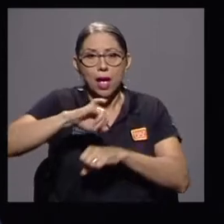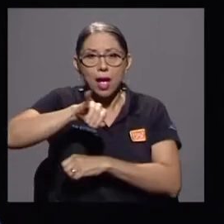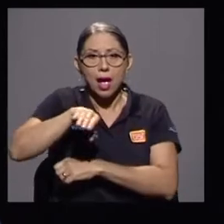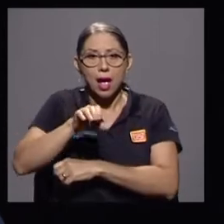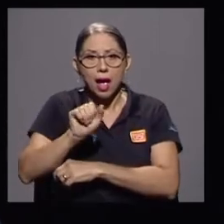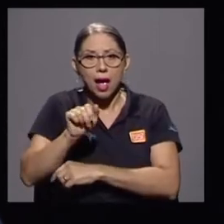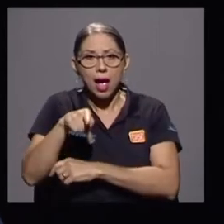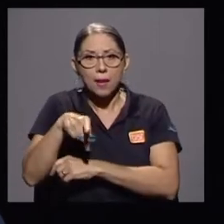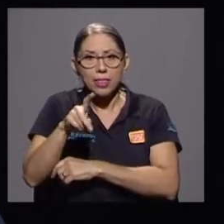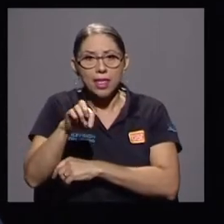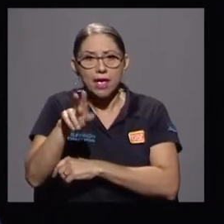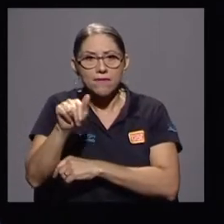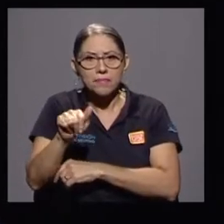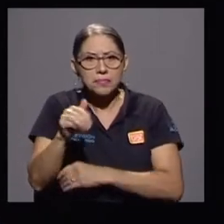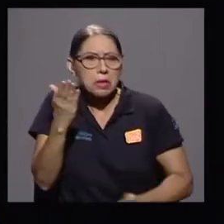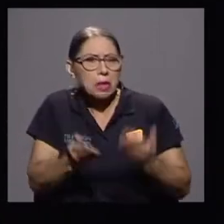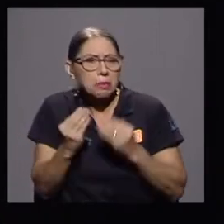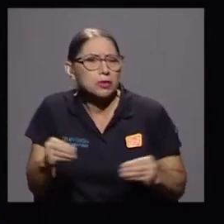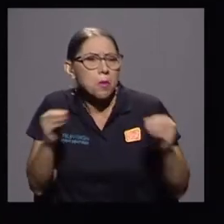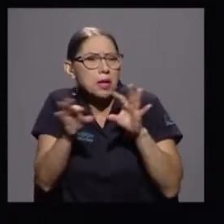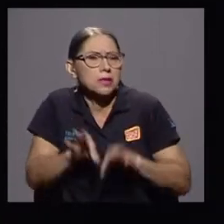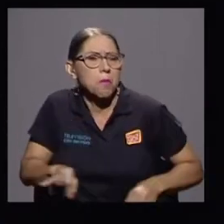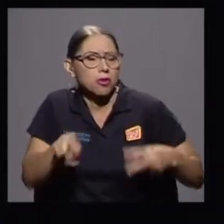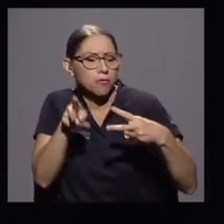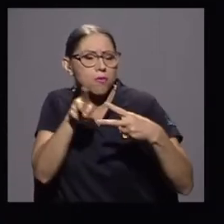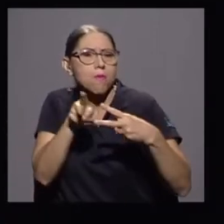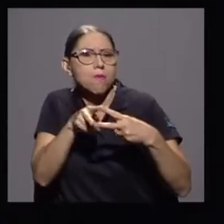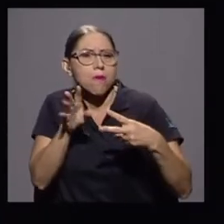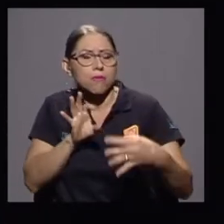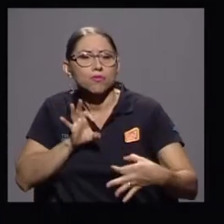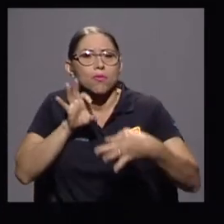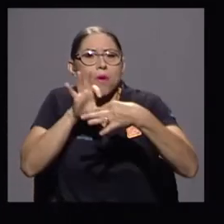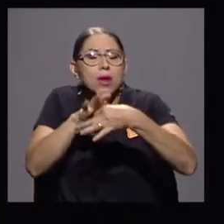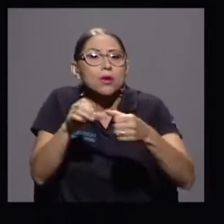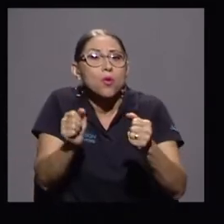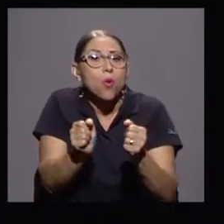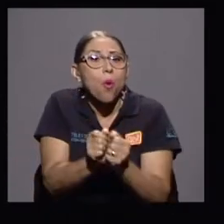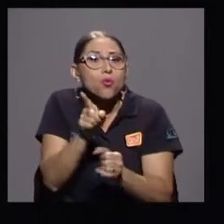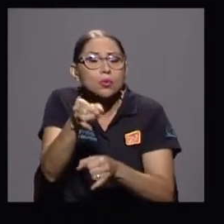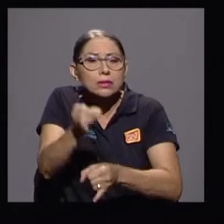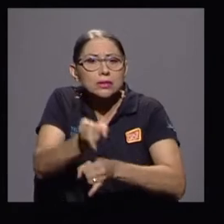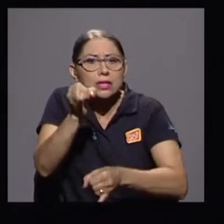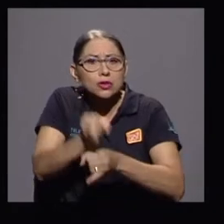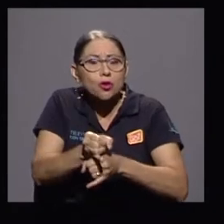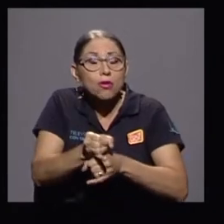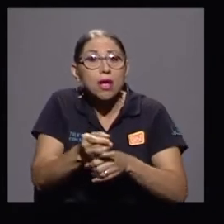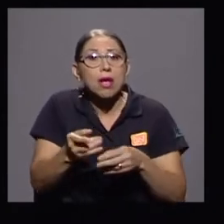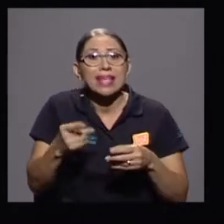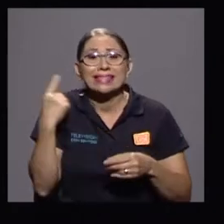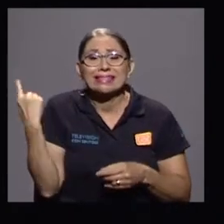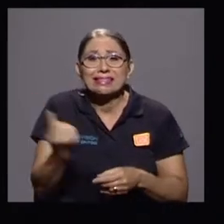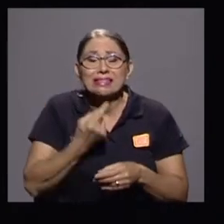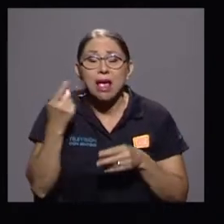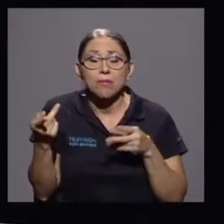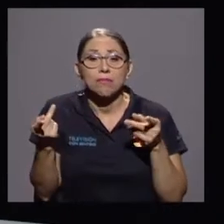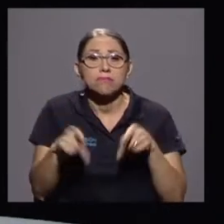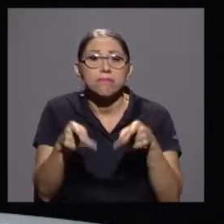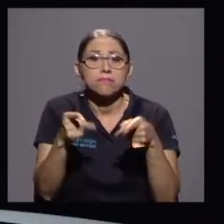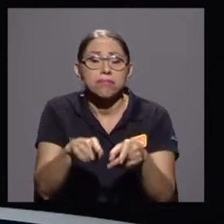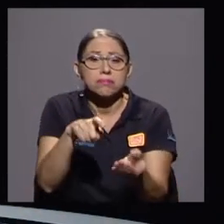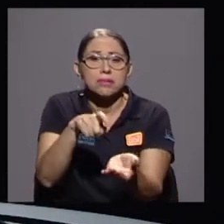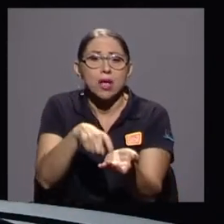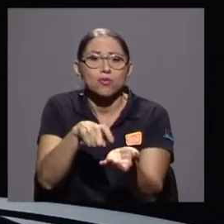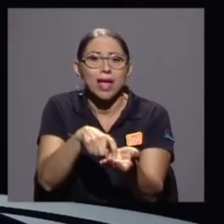tal vez los dos puntos más importantes tienen que ver con una institución que ha generado deuda siempre. Y la otra gran